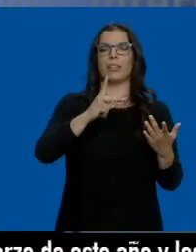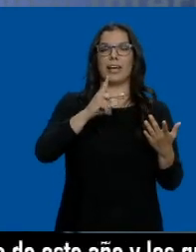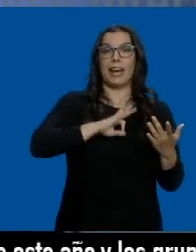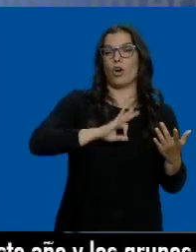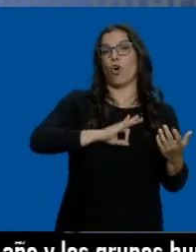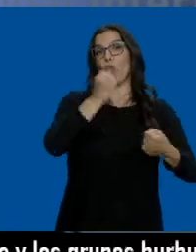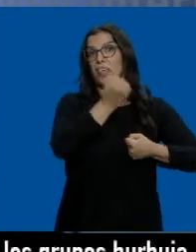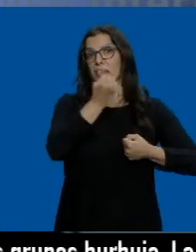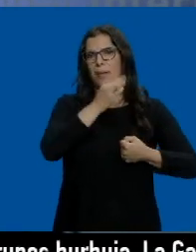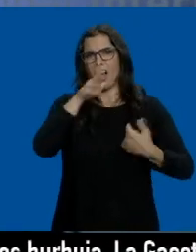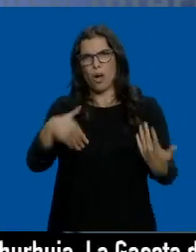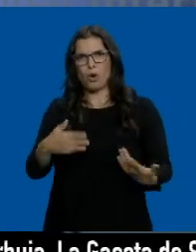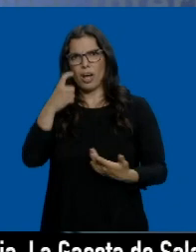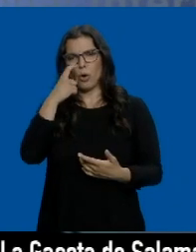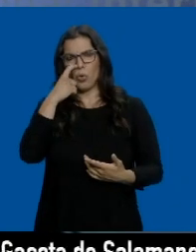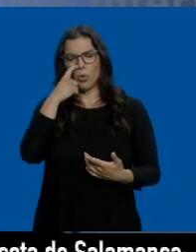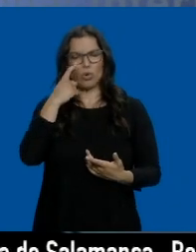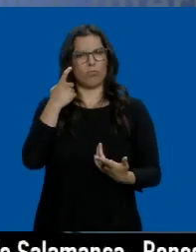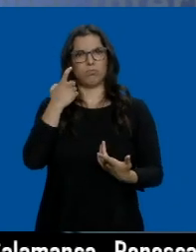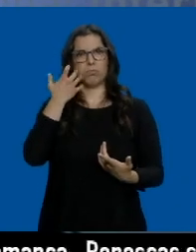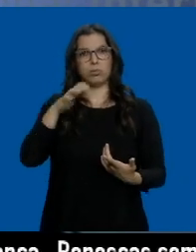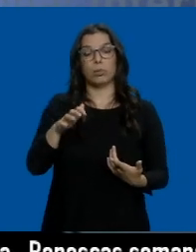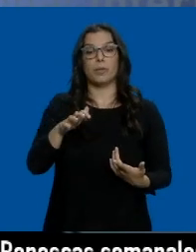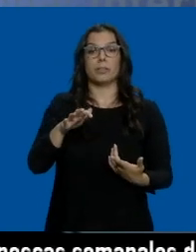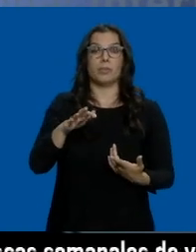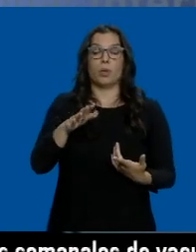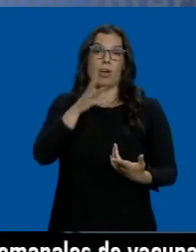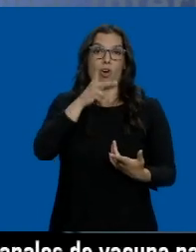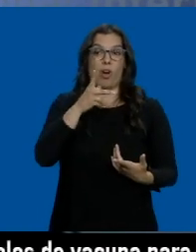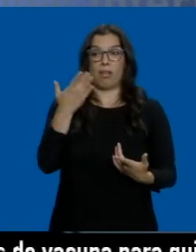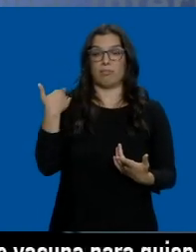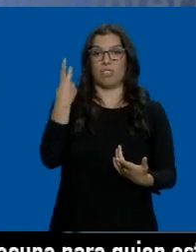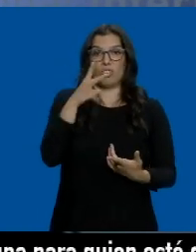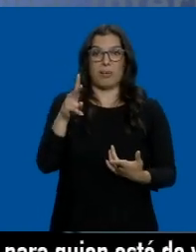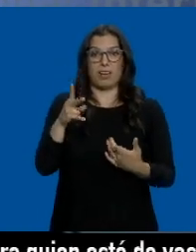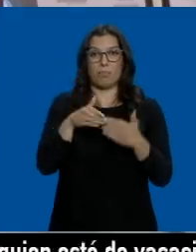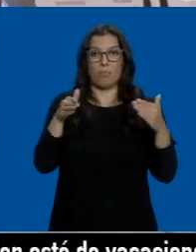aún no nos hemos acostumbrado a las nuevas tarifas que entraron en vigor hace solo 15 días.